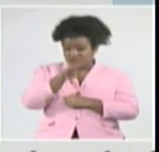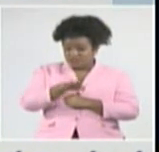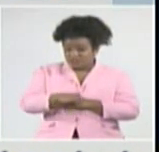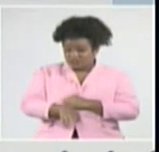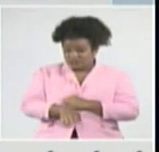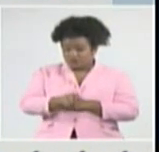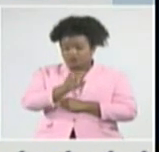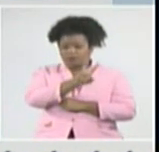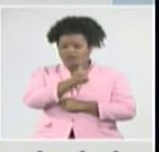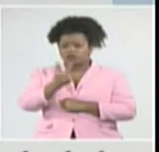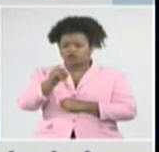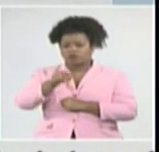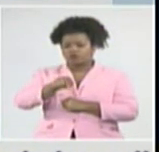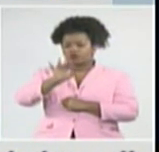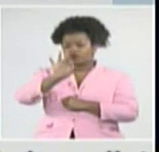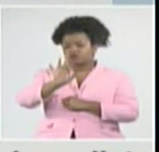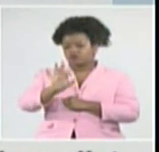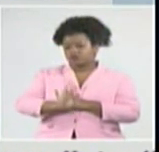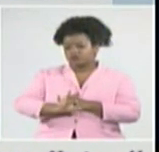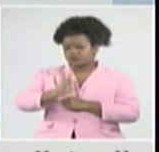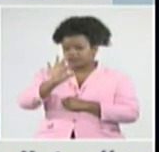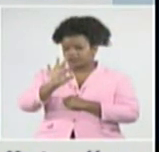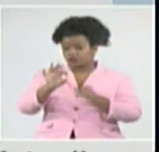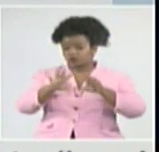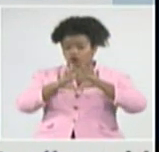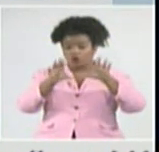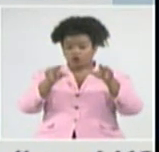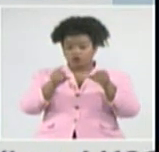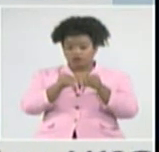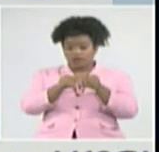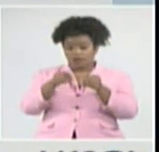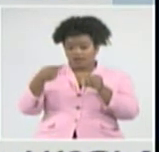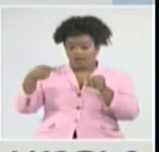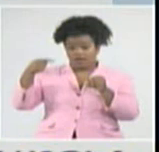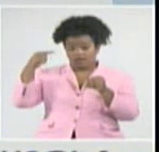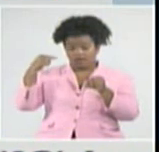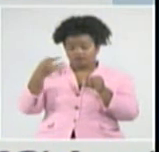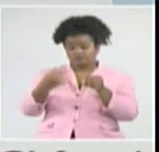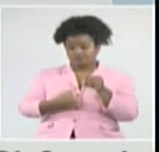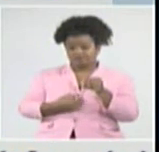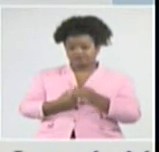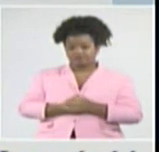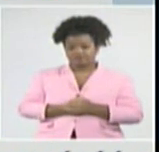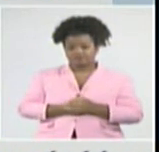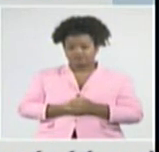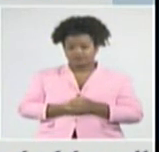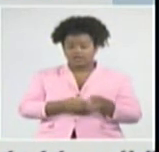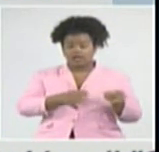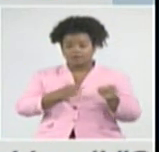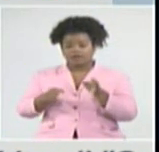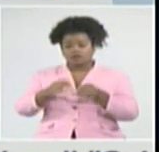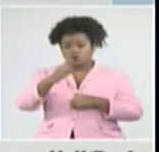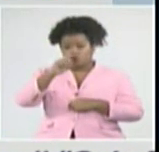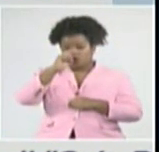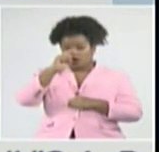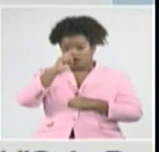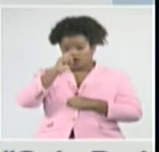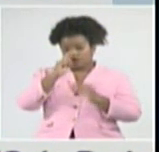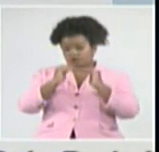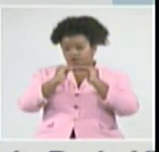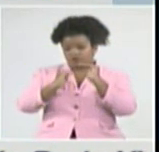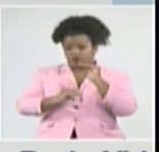,8% de todos los diagnosticados ayer, y de ellos menores de un año, 114, y de los